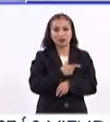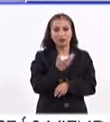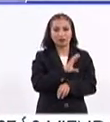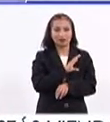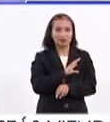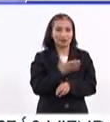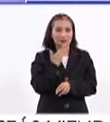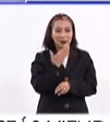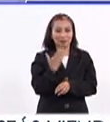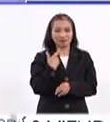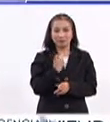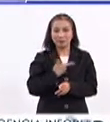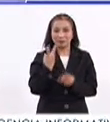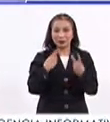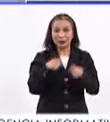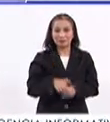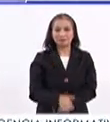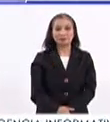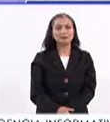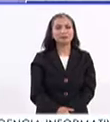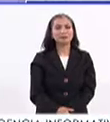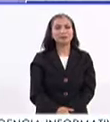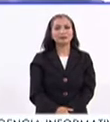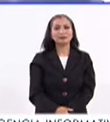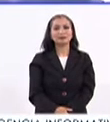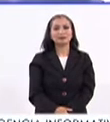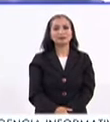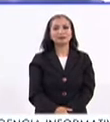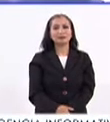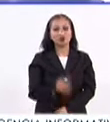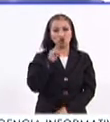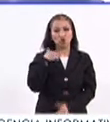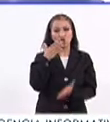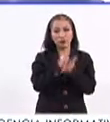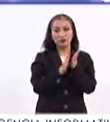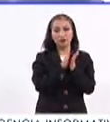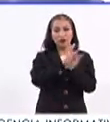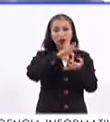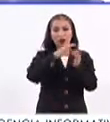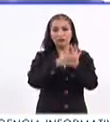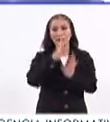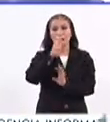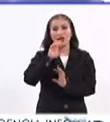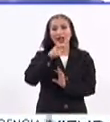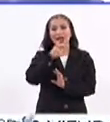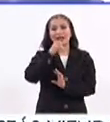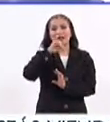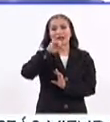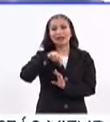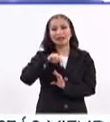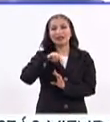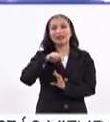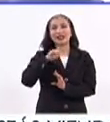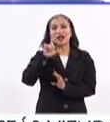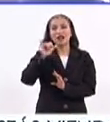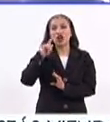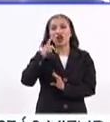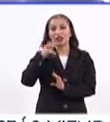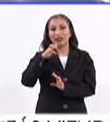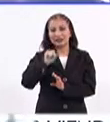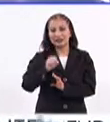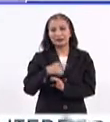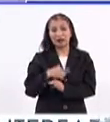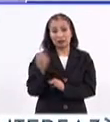y encantado de estar con ustedes esta mañana. Pues fuiste participante en las Olimpiadas de Beijing y Londres. Así es, tuve la